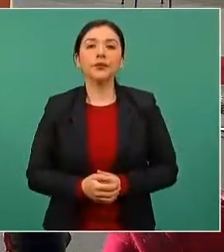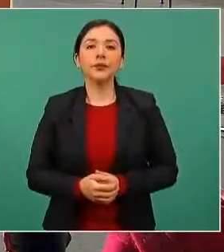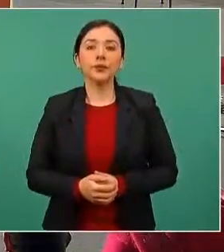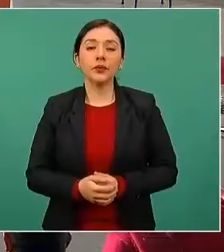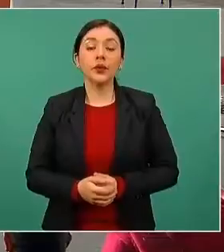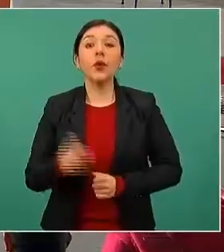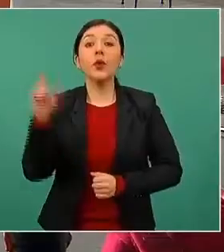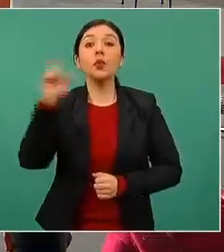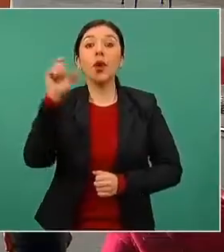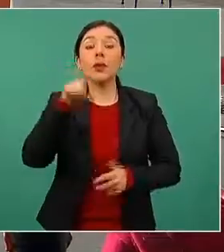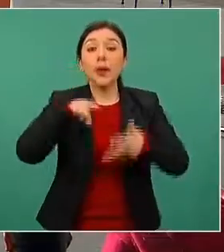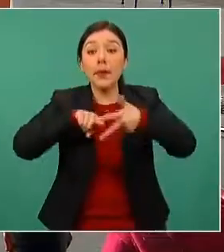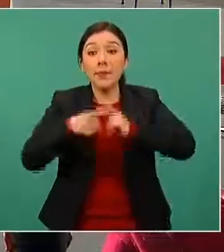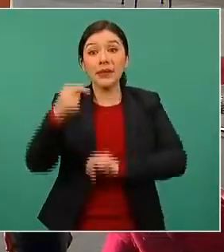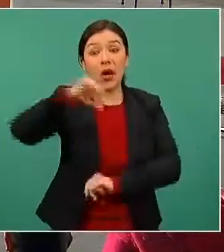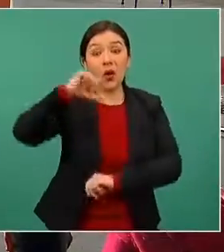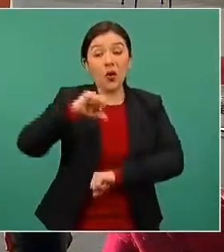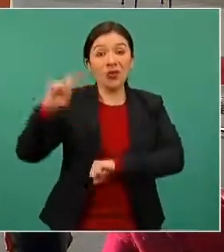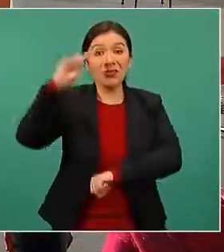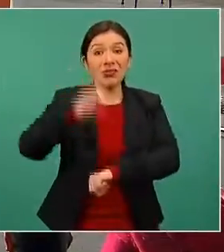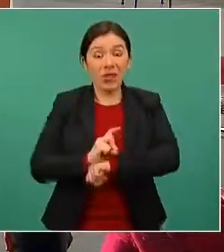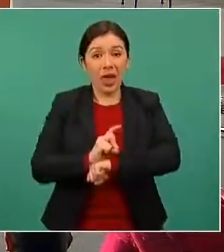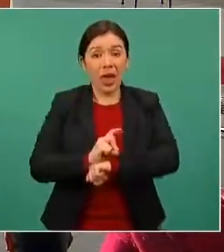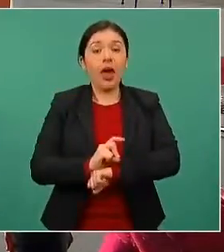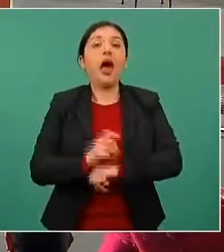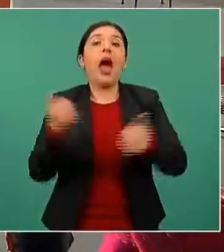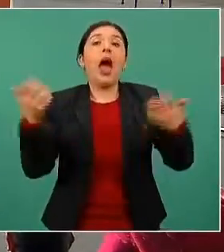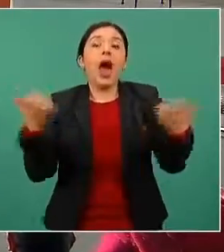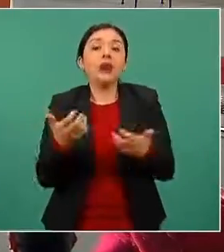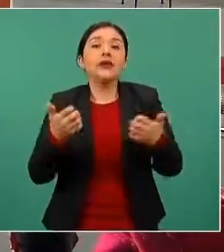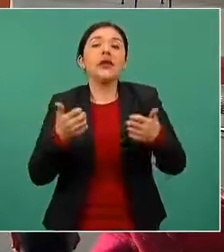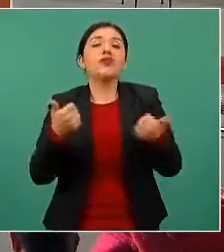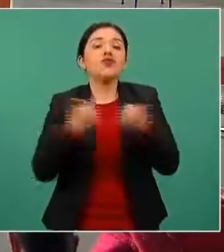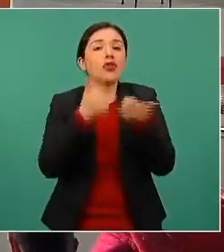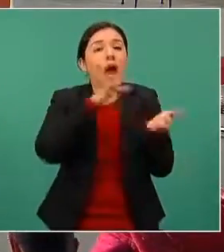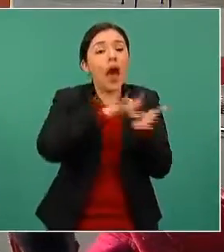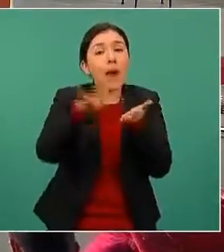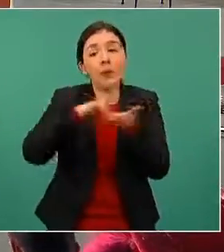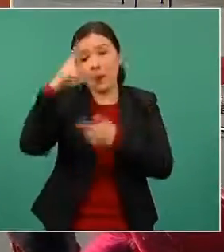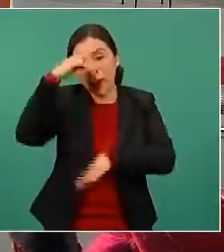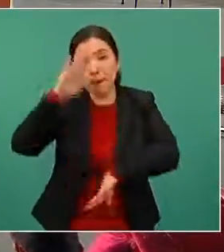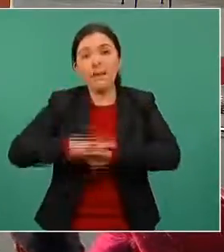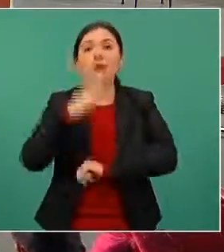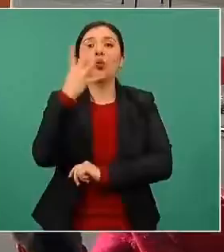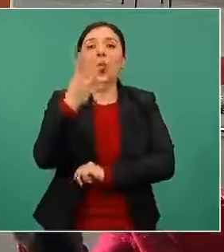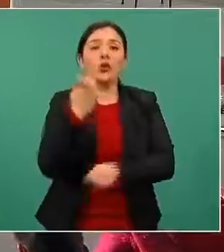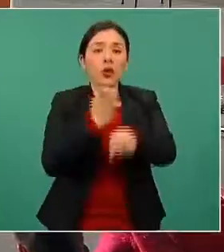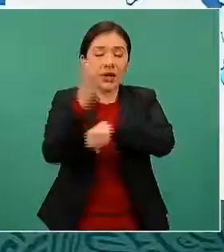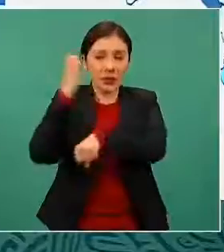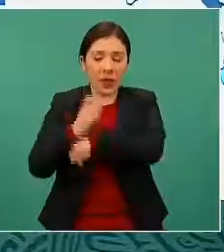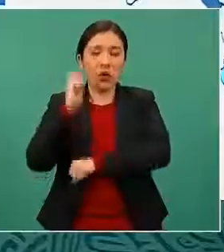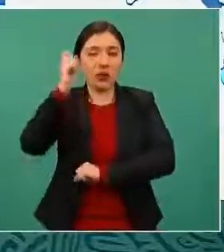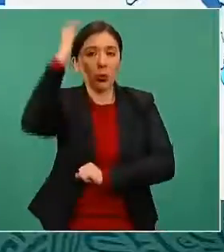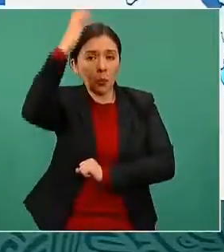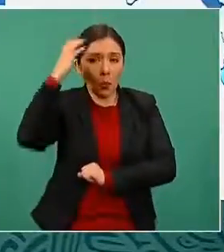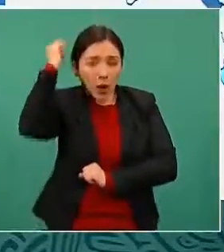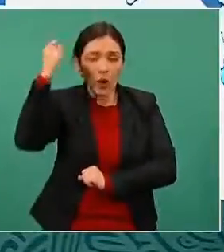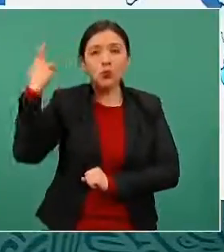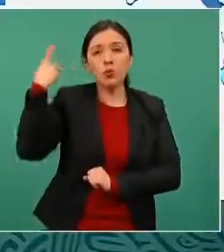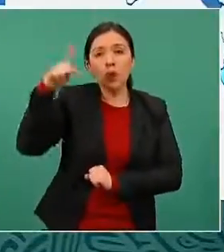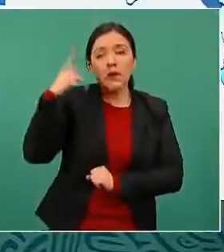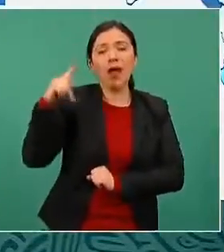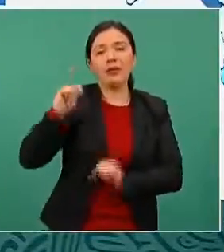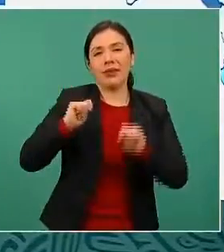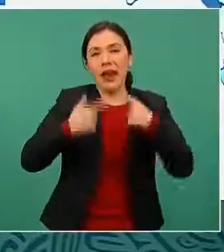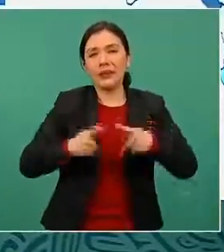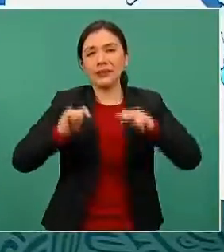A partir del día de hoy se proporcionará apoyo para cuatro estados, es Morelos, Puebla, Tlaxcala e